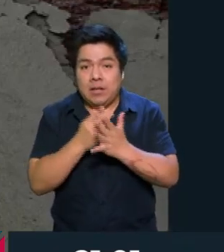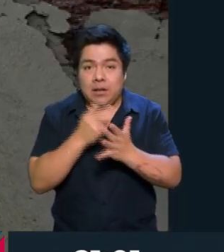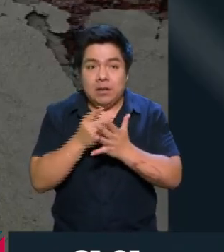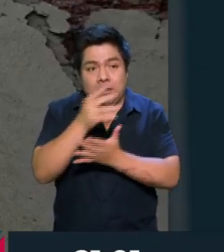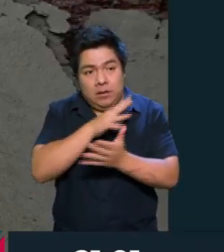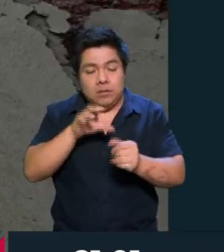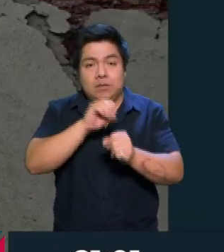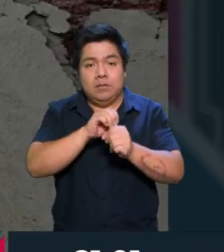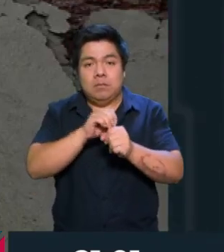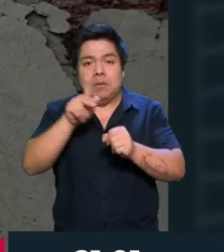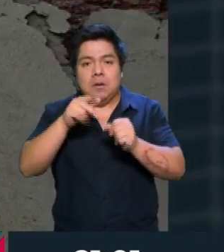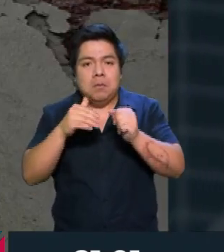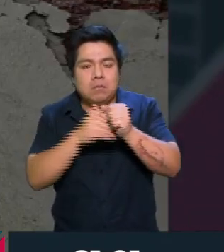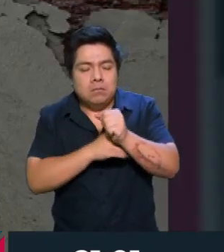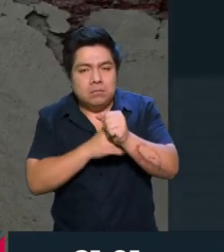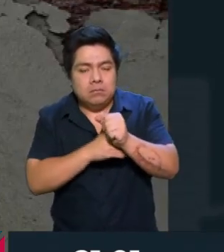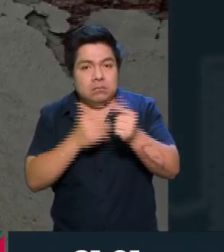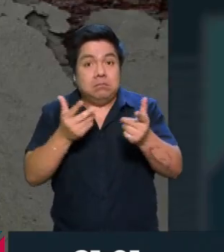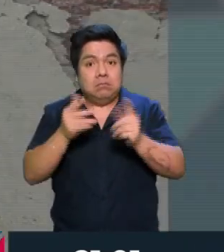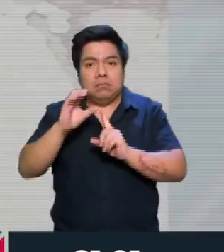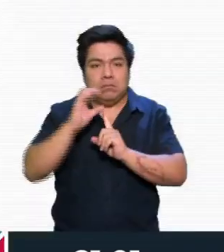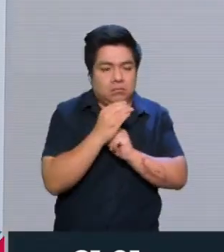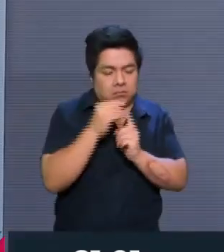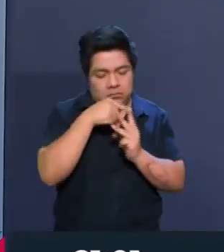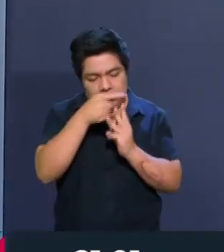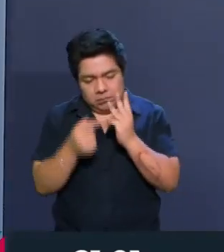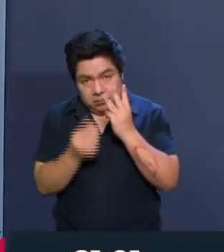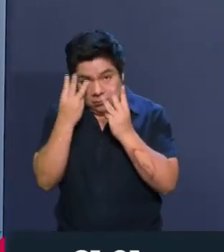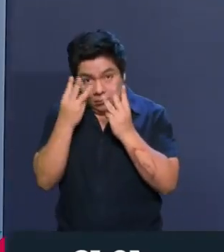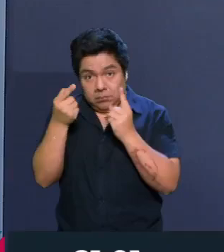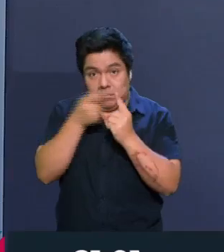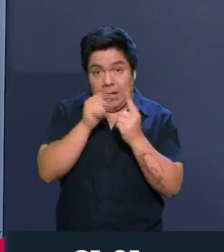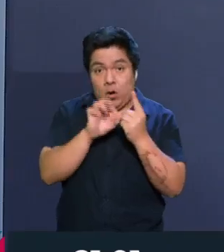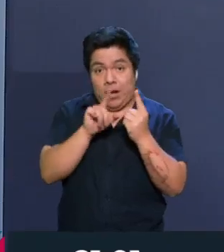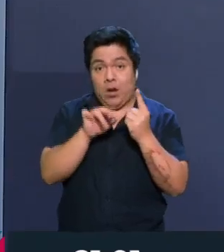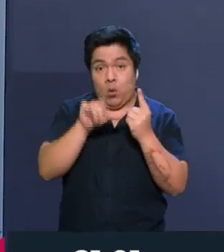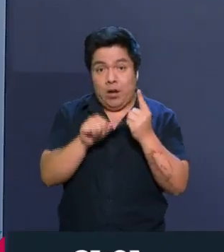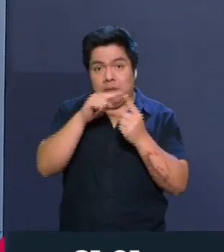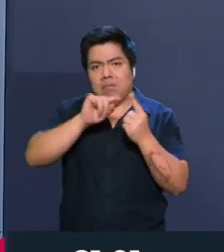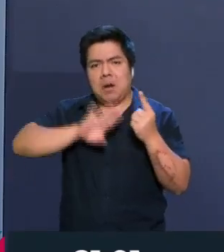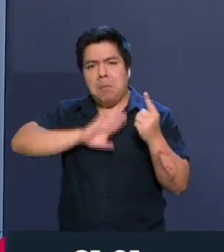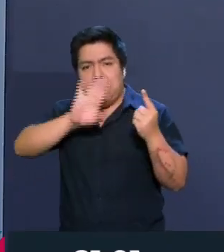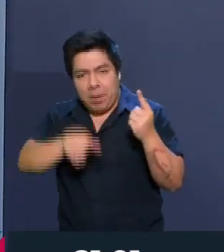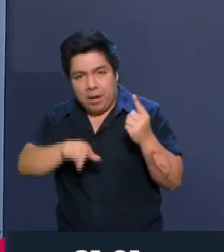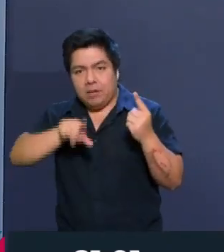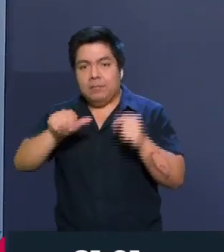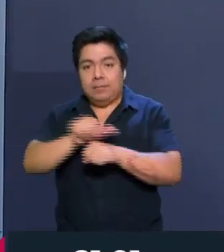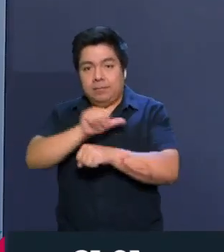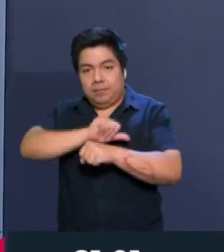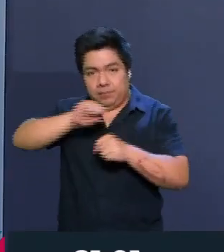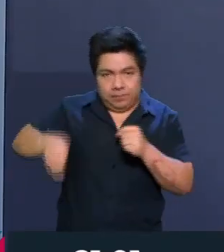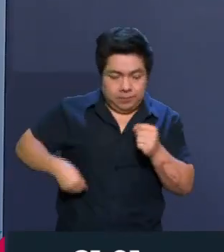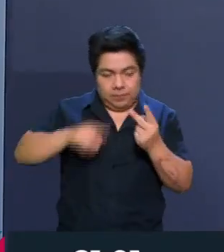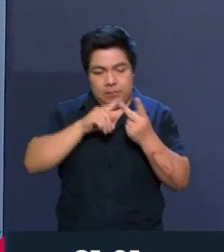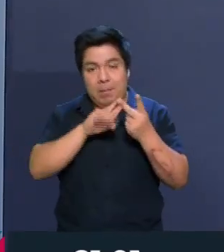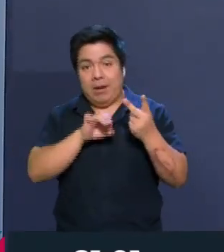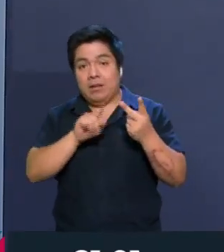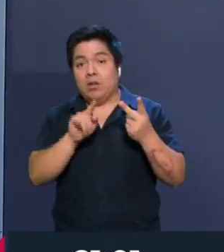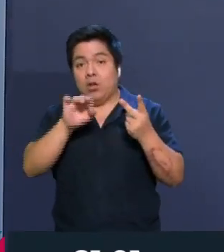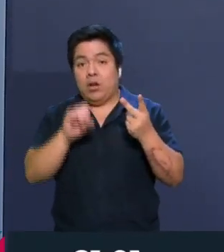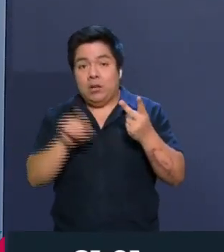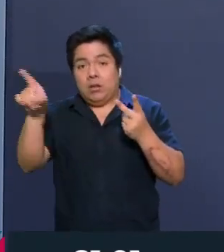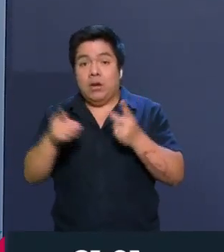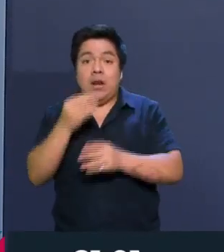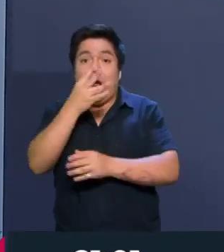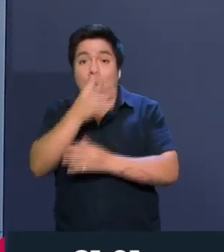total opacidad. En esa comisión había tres personajes principales, Leonel Luna, que falleció en un accidente automovilístico, Mauricio Toledo, que está